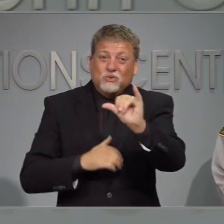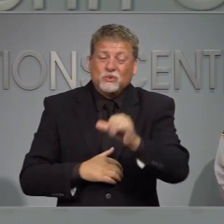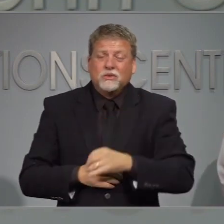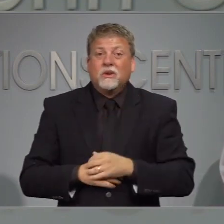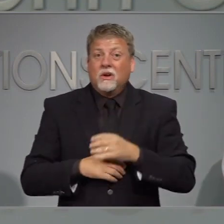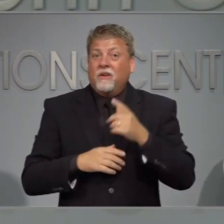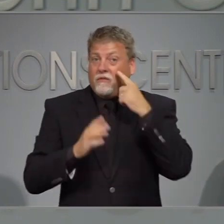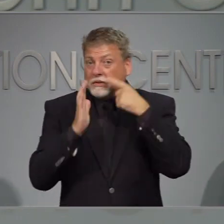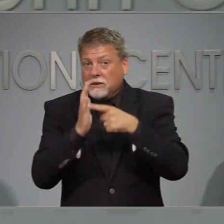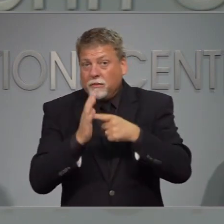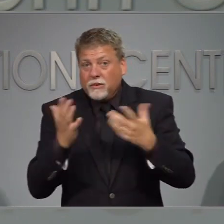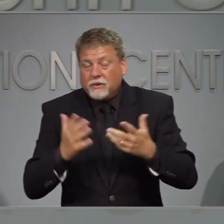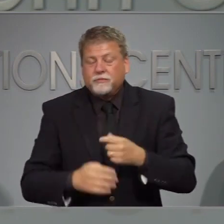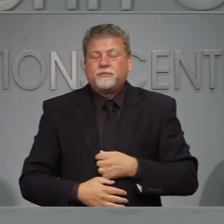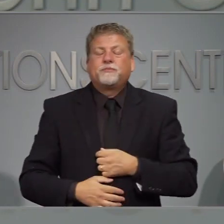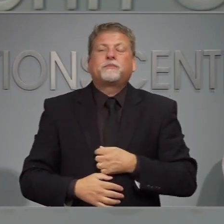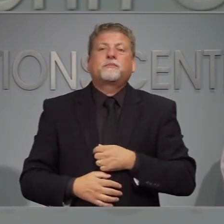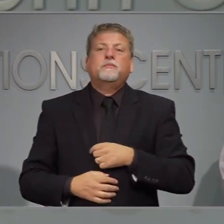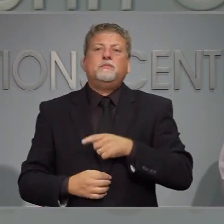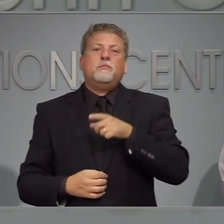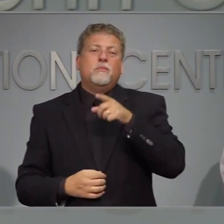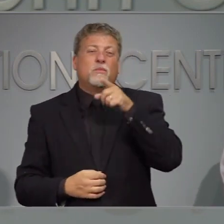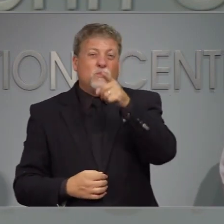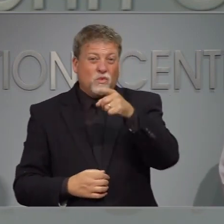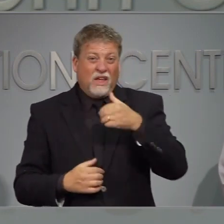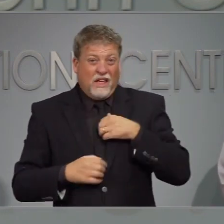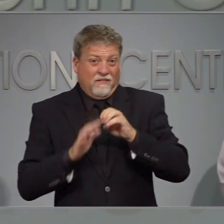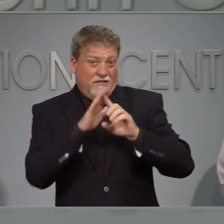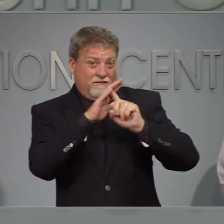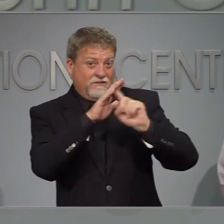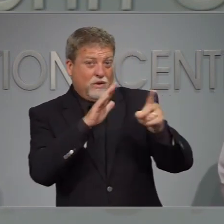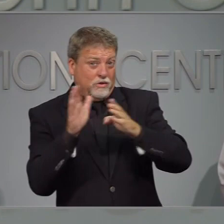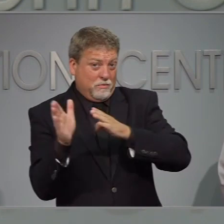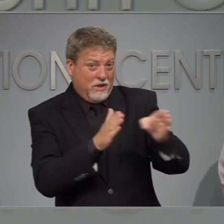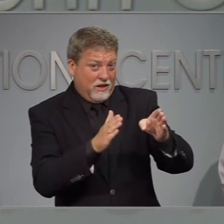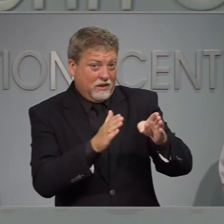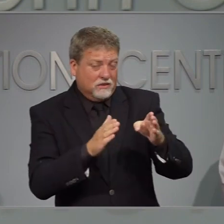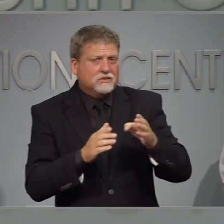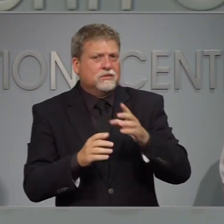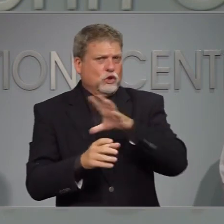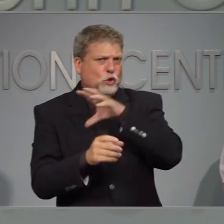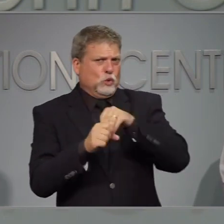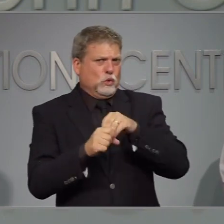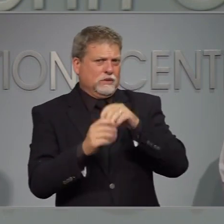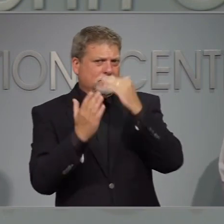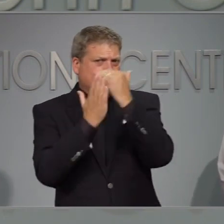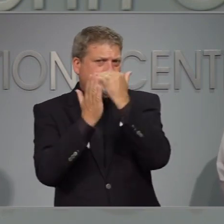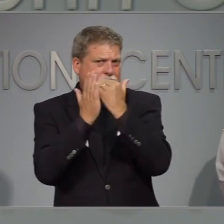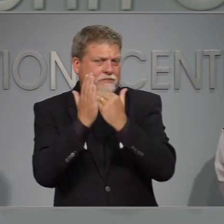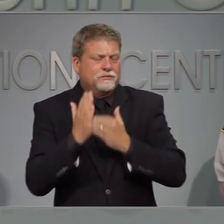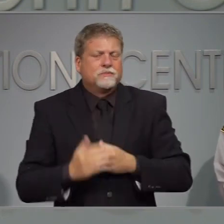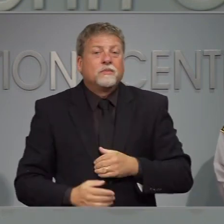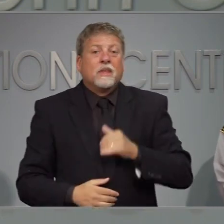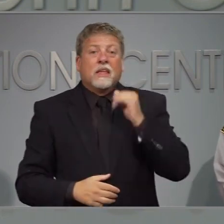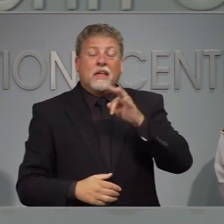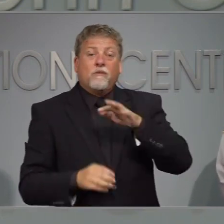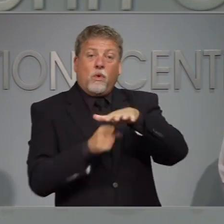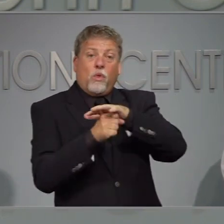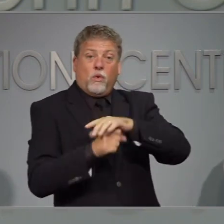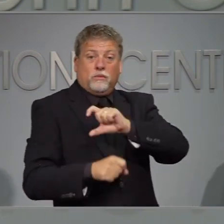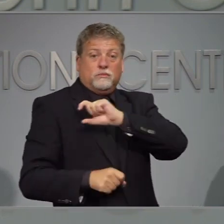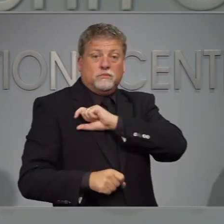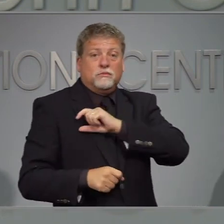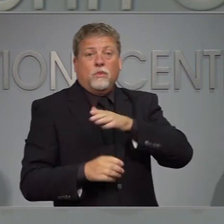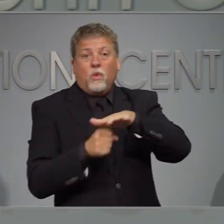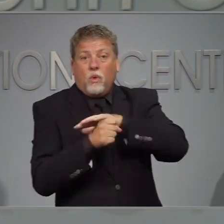Y van a ser de esta manera este año. Les pedimos que ve que vuelvan a revisar su plan de evacuaciones